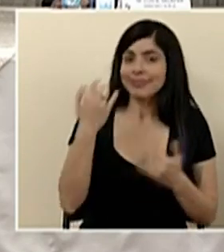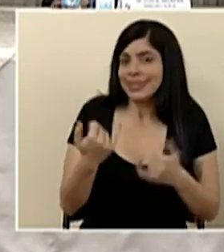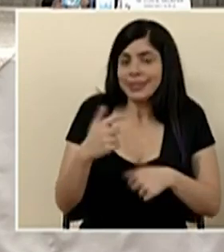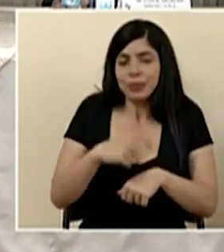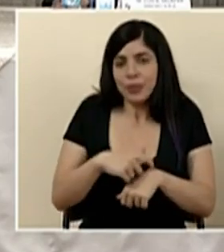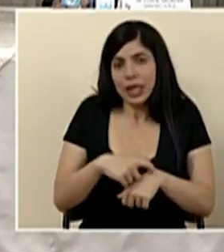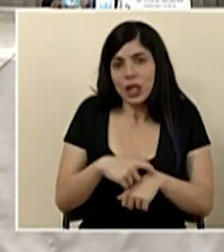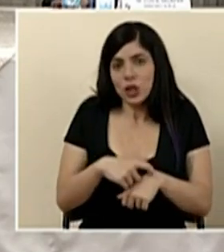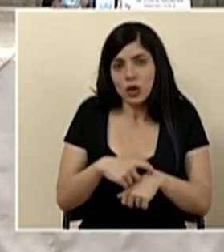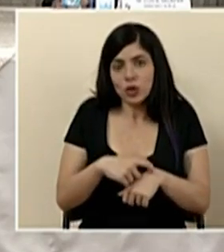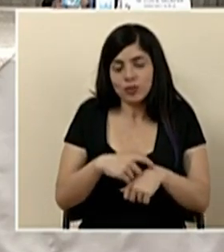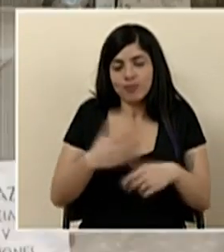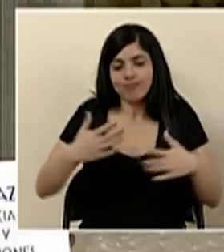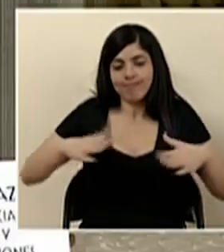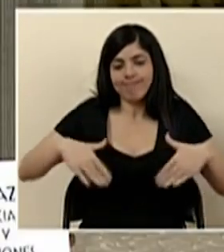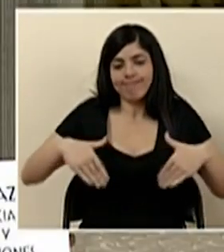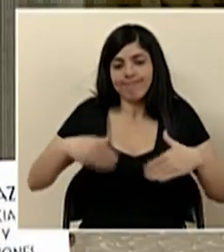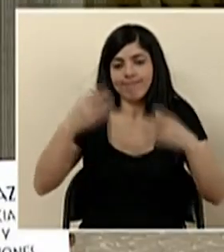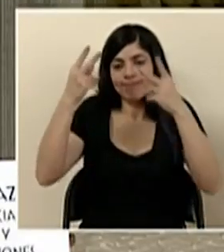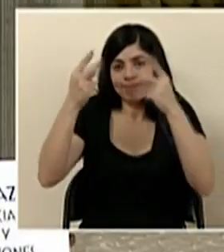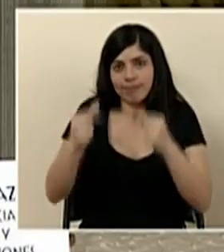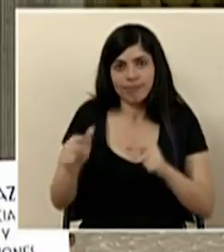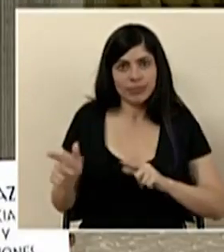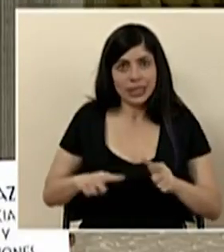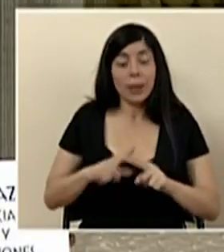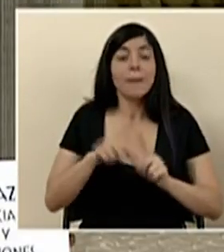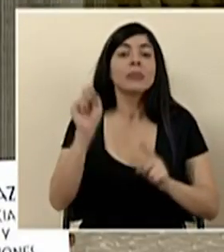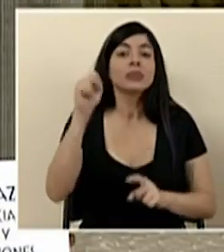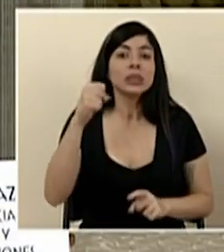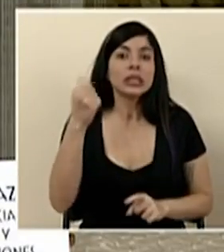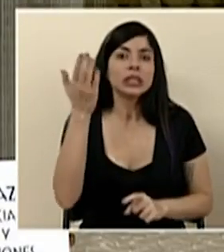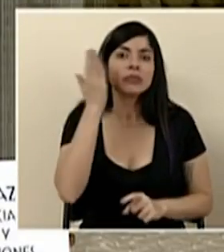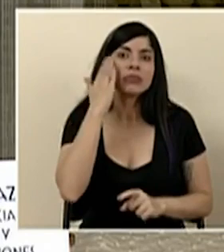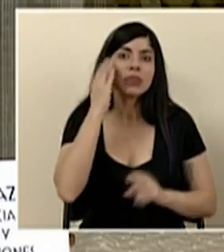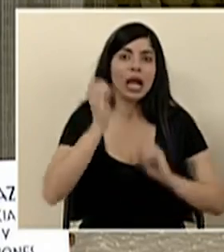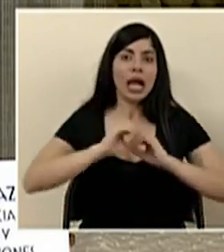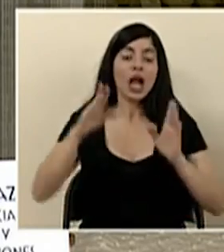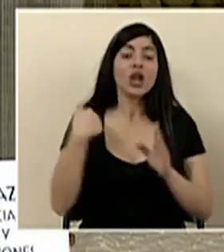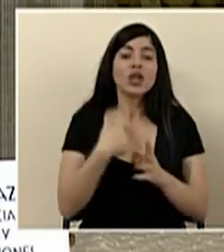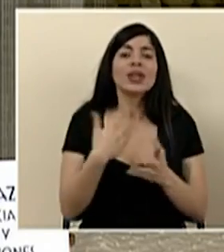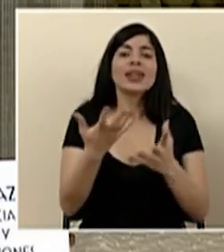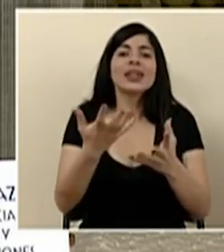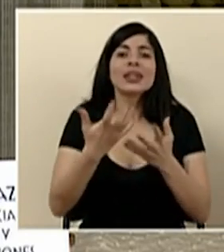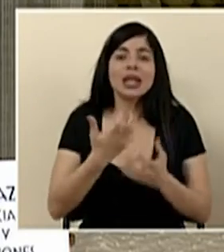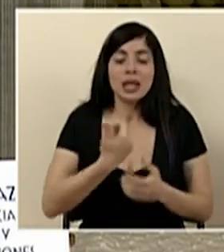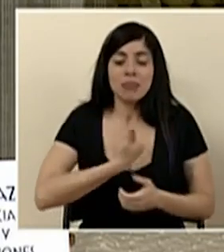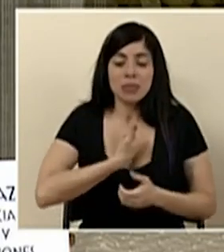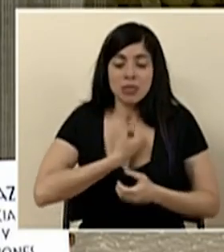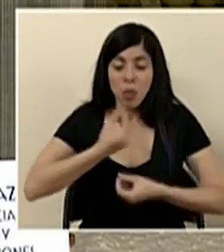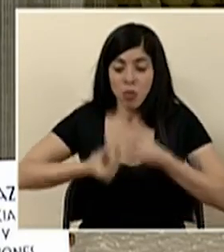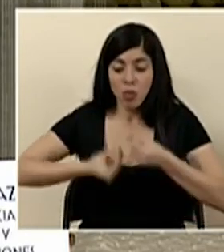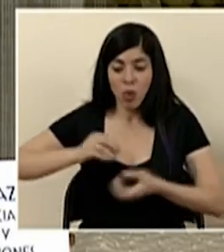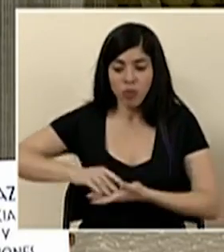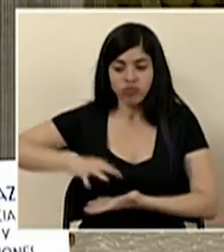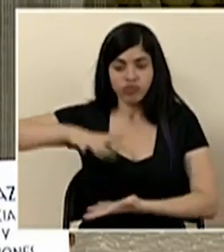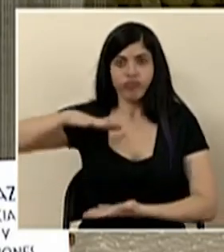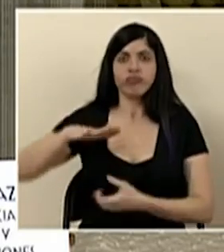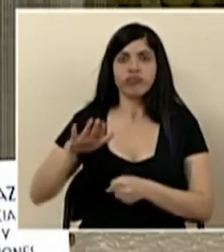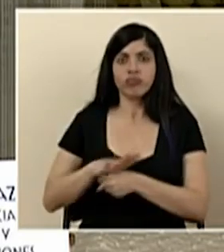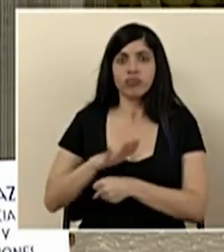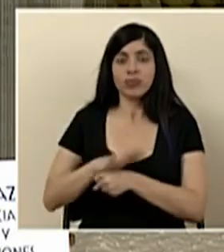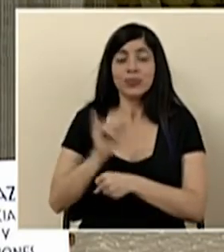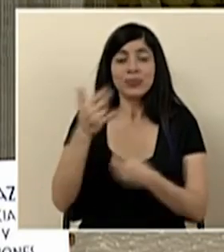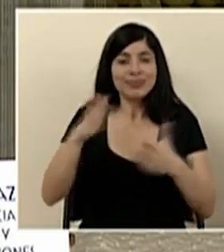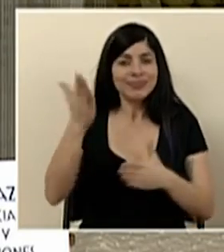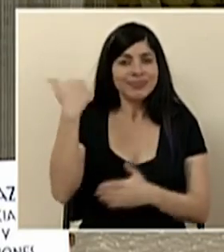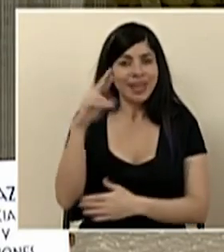tenemos los costos estimados lo que sí tenemos claridad es que queremos lograr un autoabastecimiento de esto tal